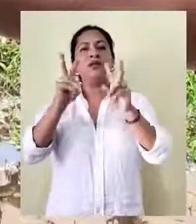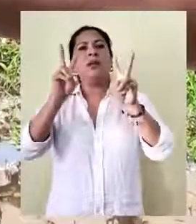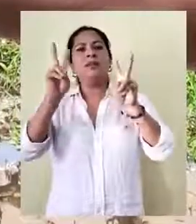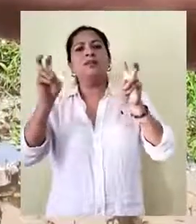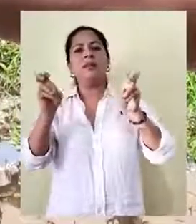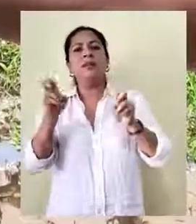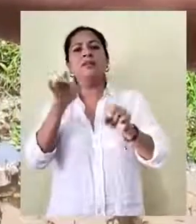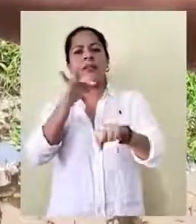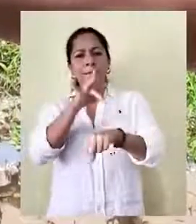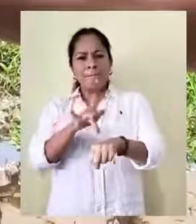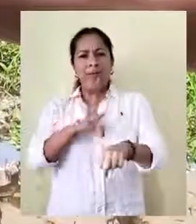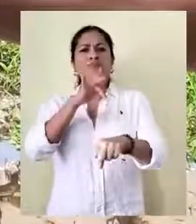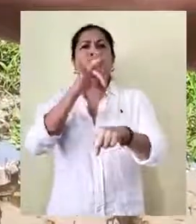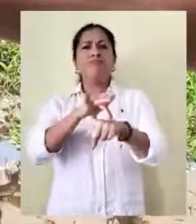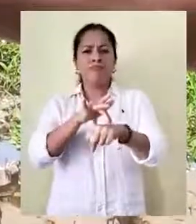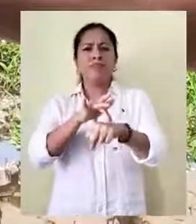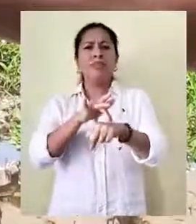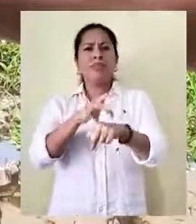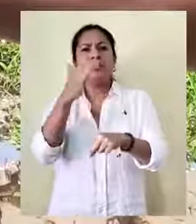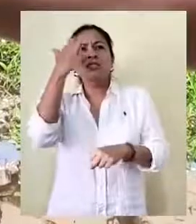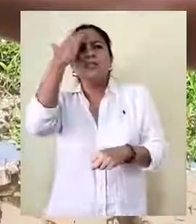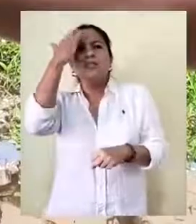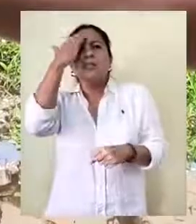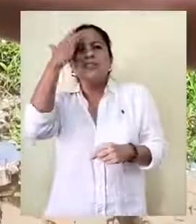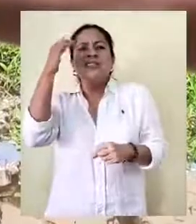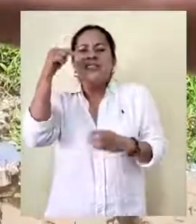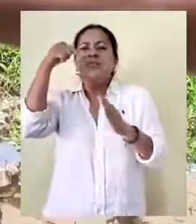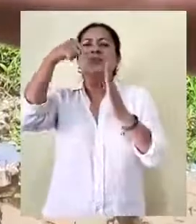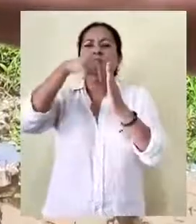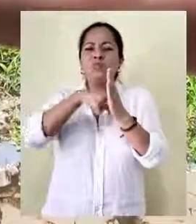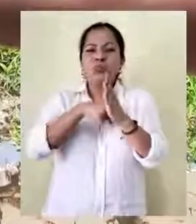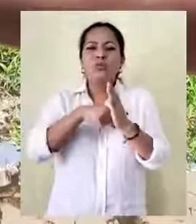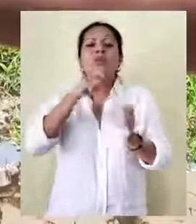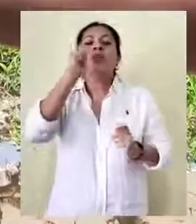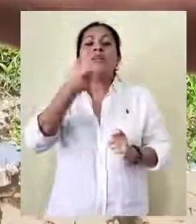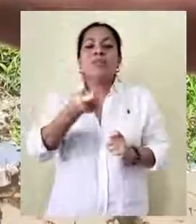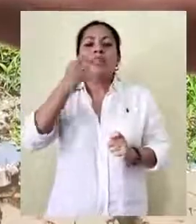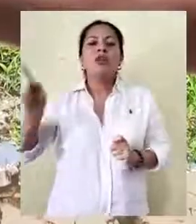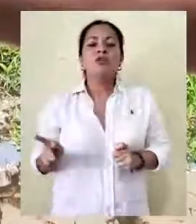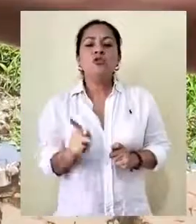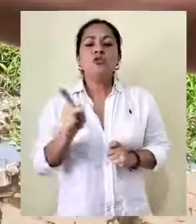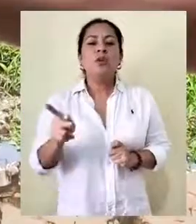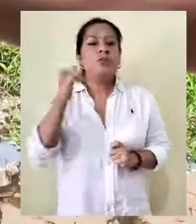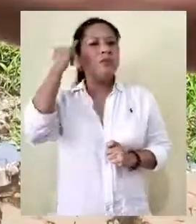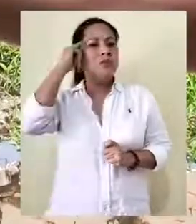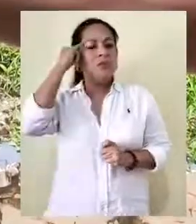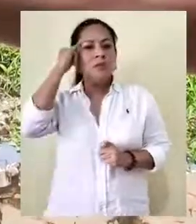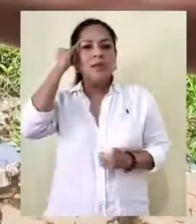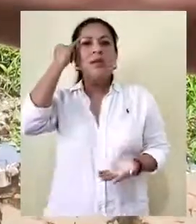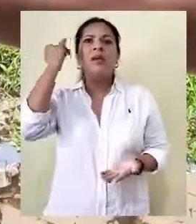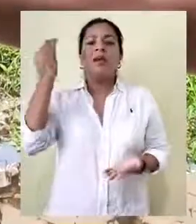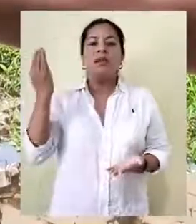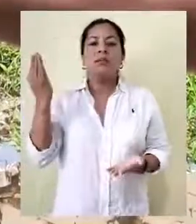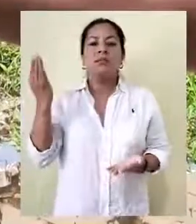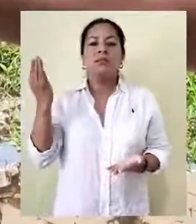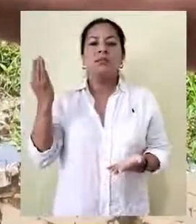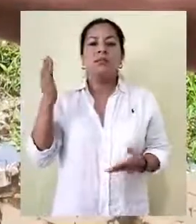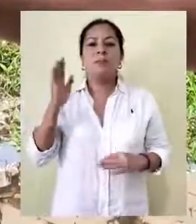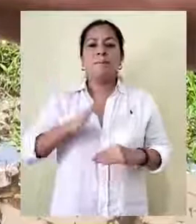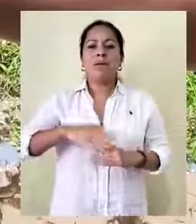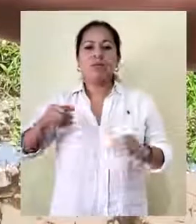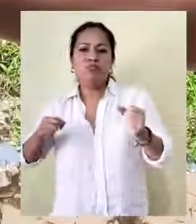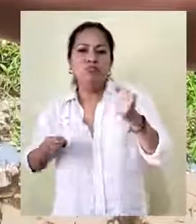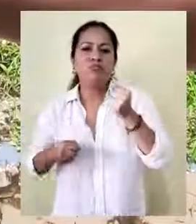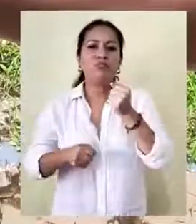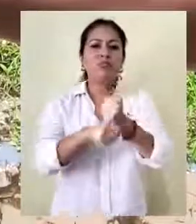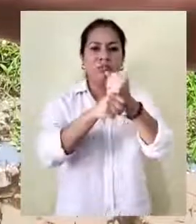conocimiento, esta cosmovisión de los pueblos indígenas en reforzar lo que es nuestra